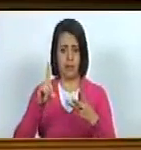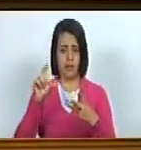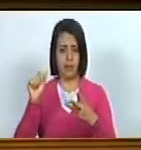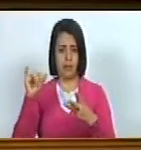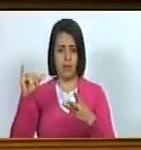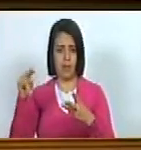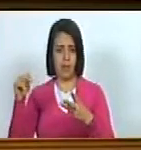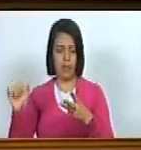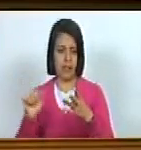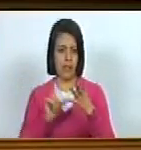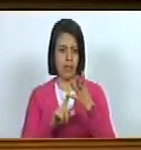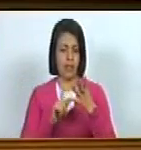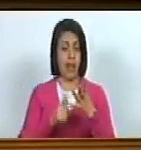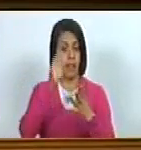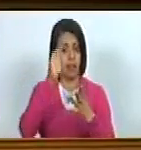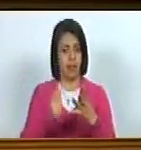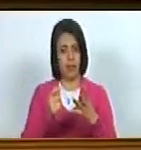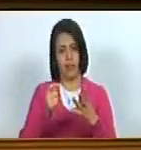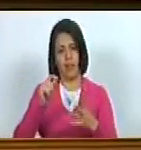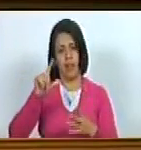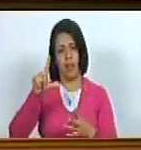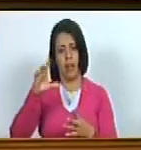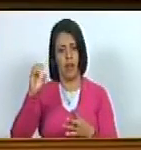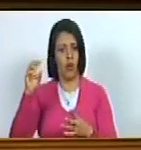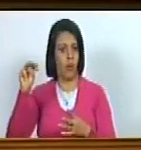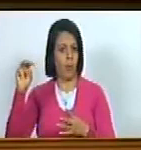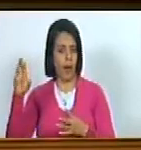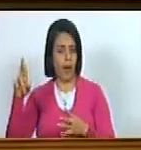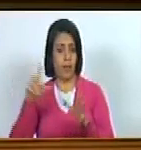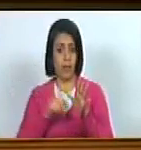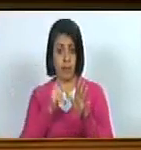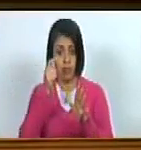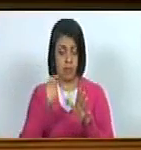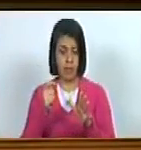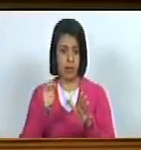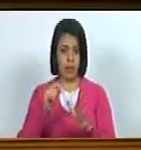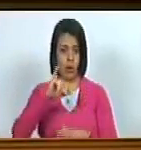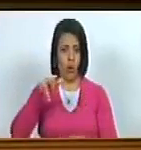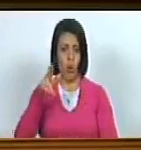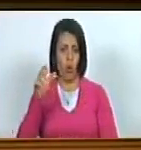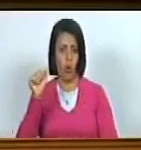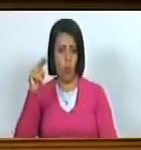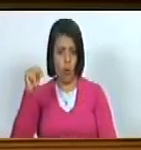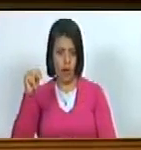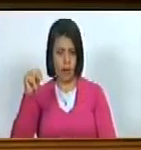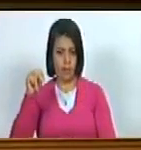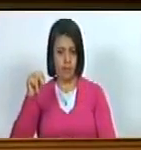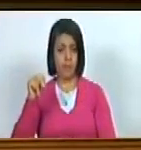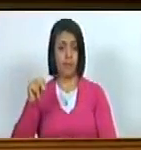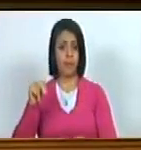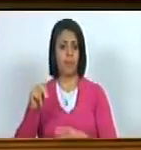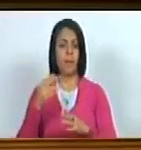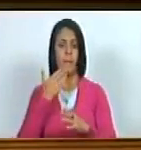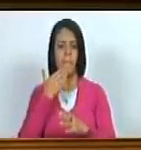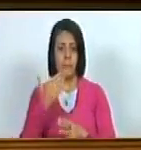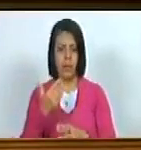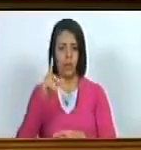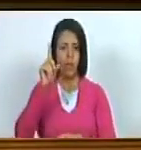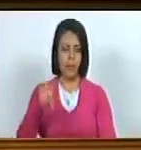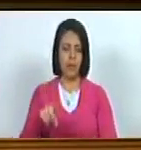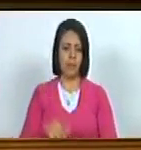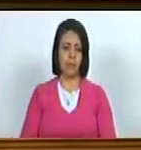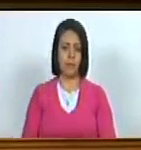Lapente el diputado Lemar Gómez y el diputado Juan Carlos Alvarado solicito también